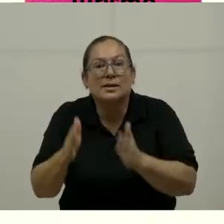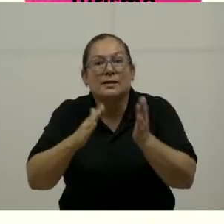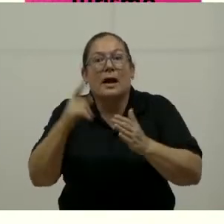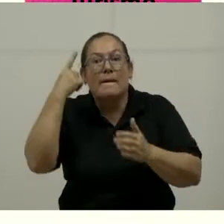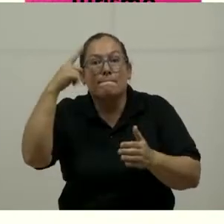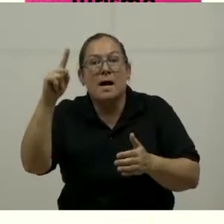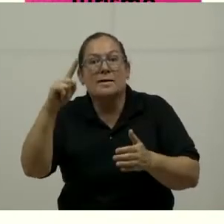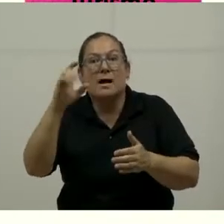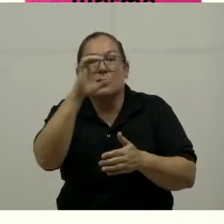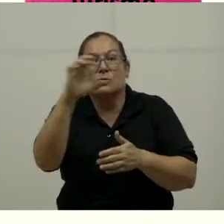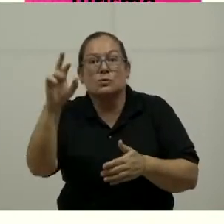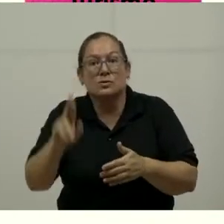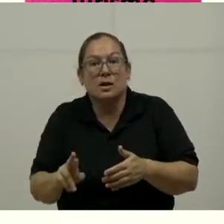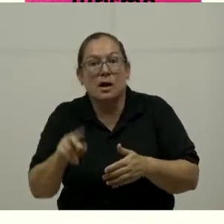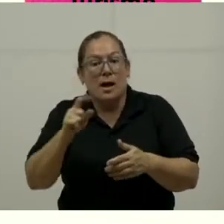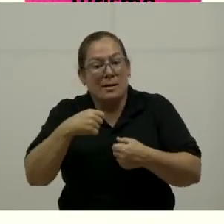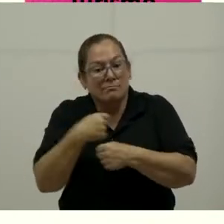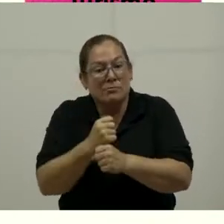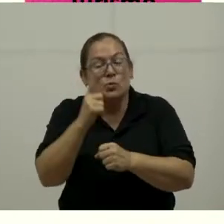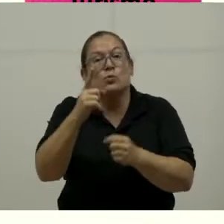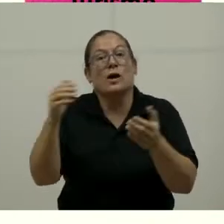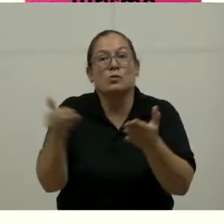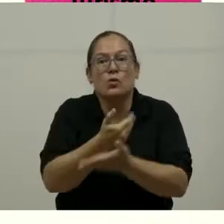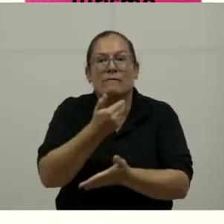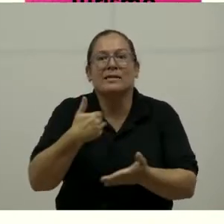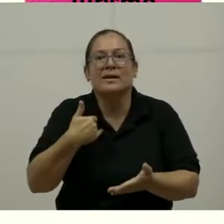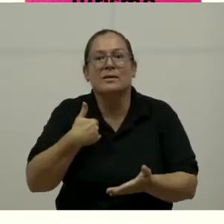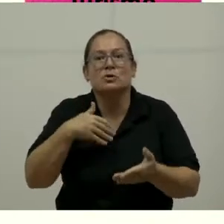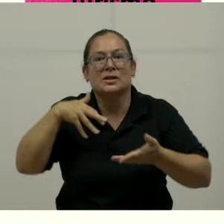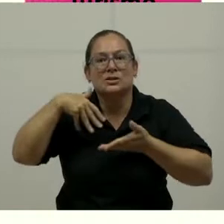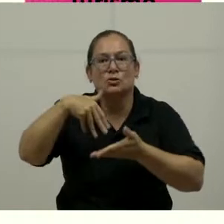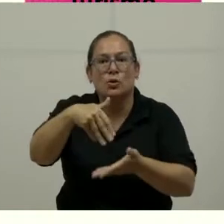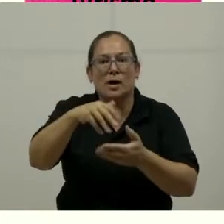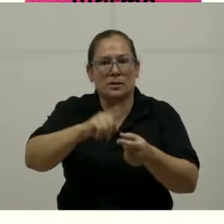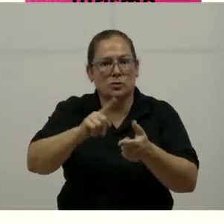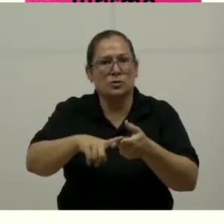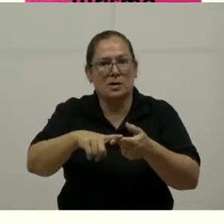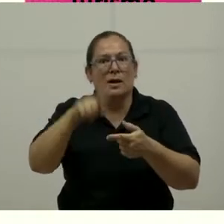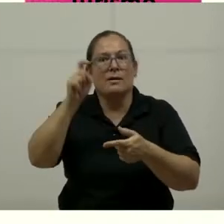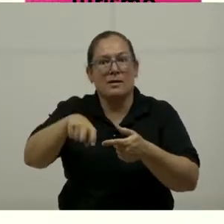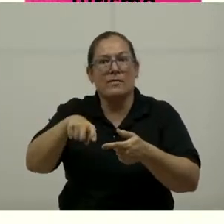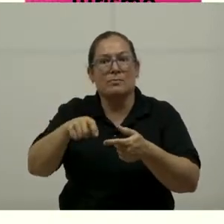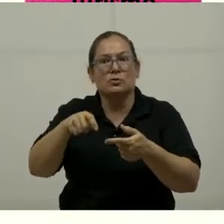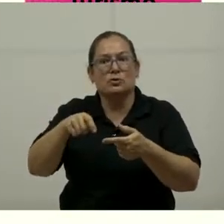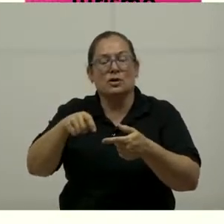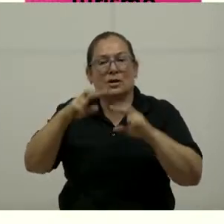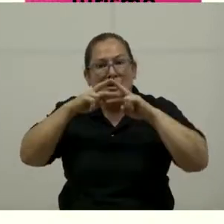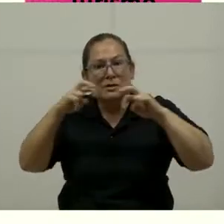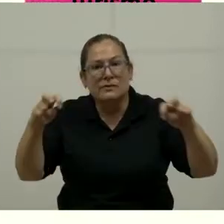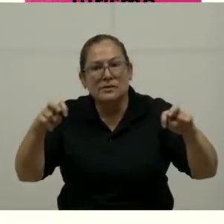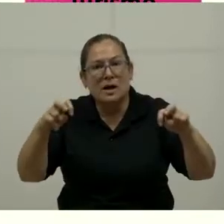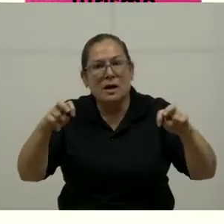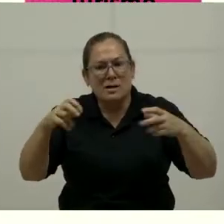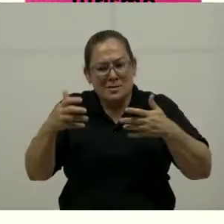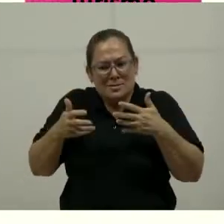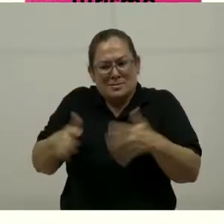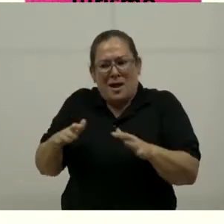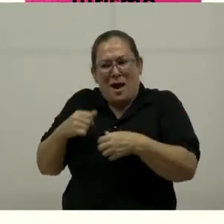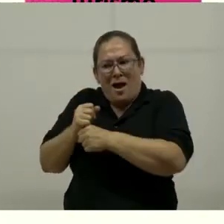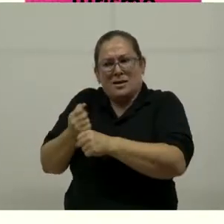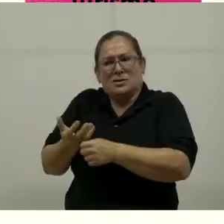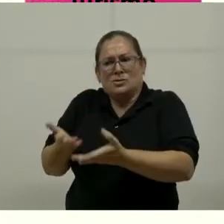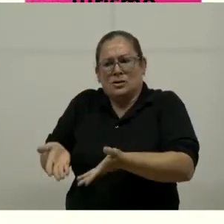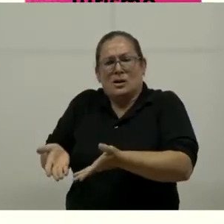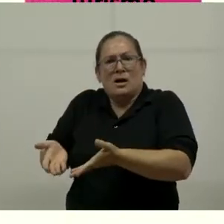Costa Rica. Si ahora vamos a crear una unidad y vamos a tener los estudios, entonces tenemos que revisar. Porque lo que hemos hecho, yo creo que ya está vencido.